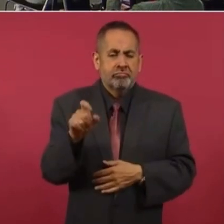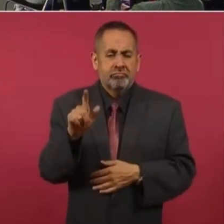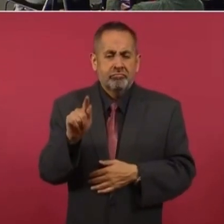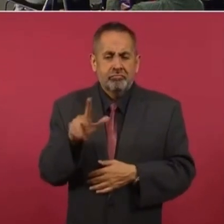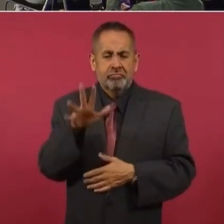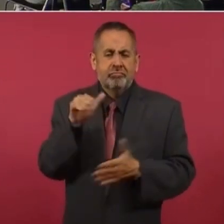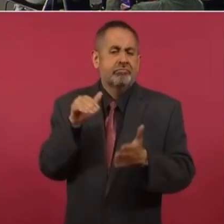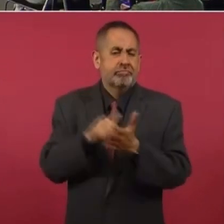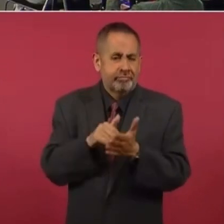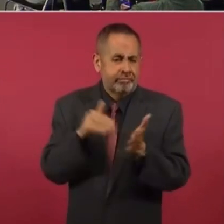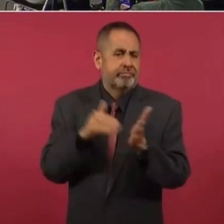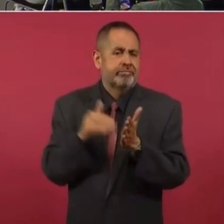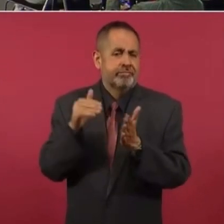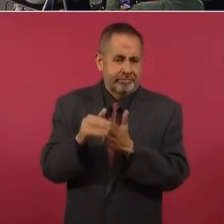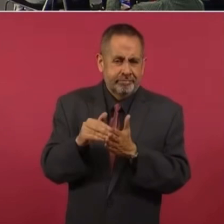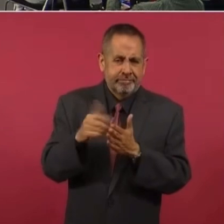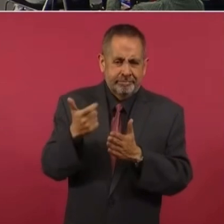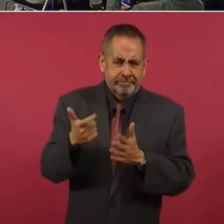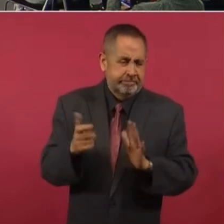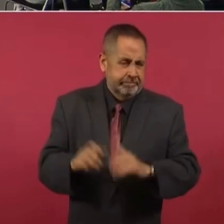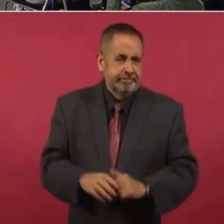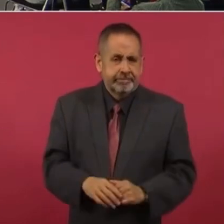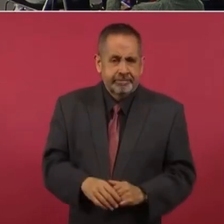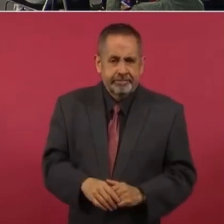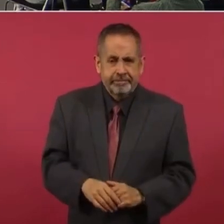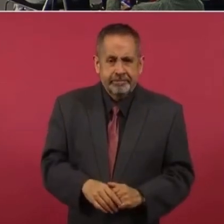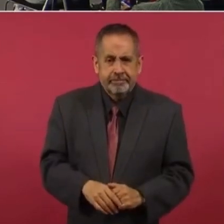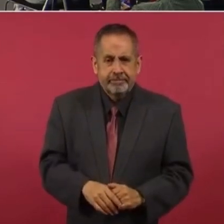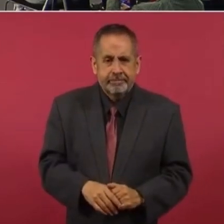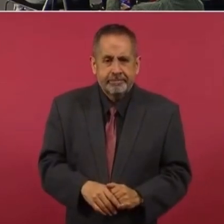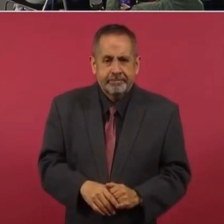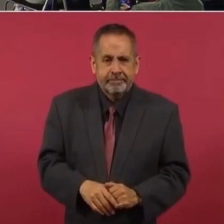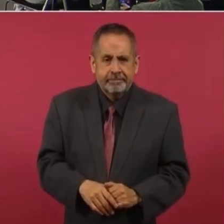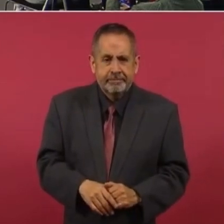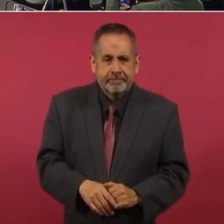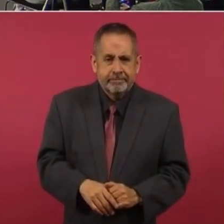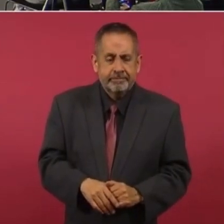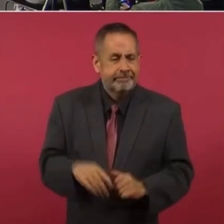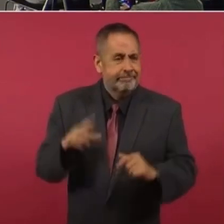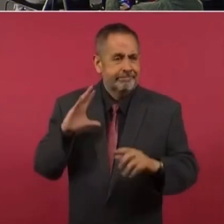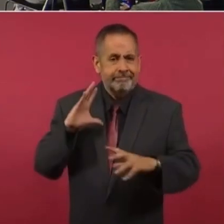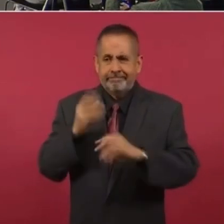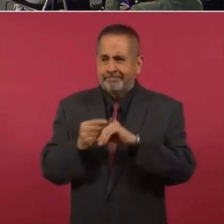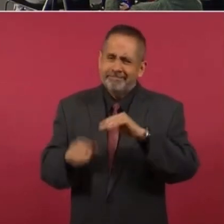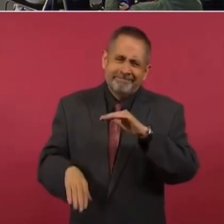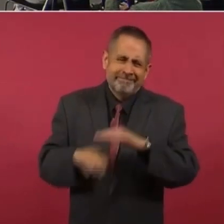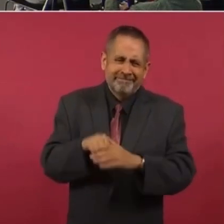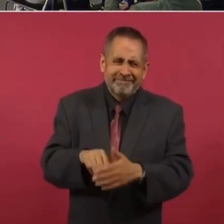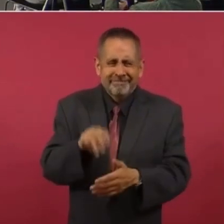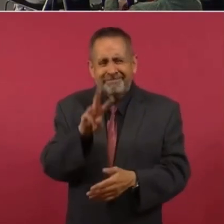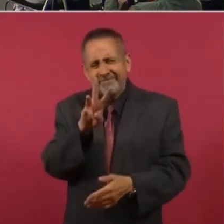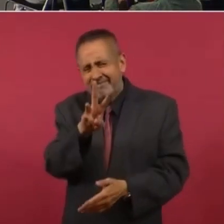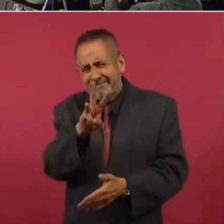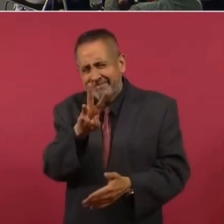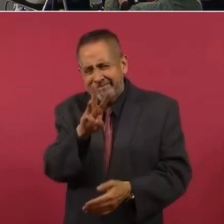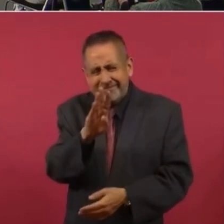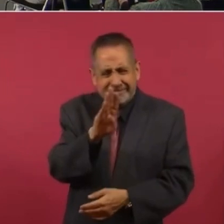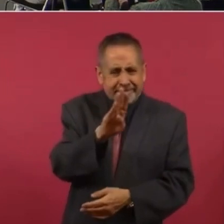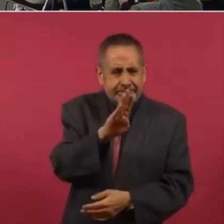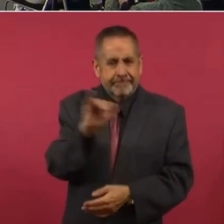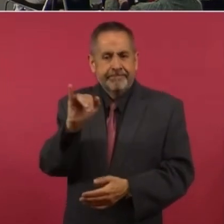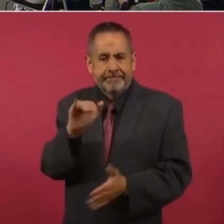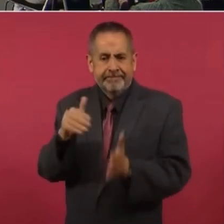mil millones de pesos y terminó costando tres billones.